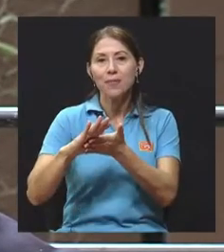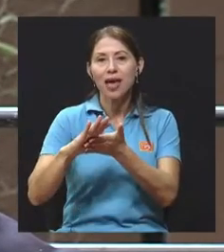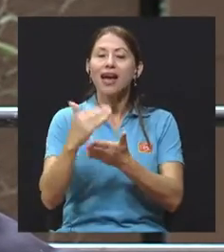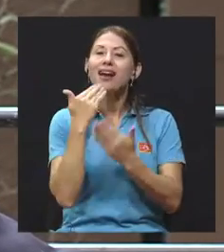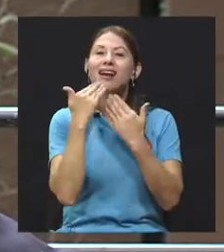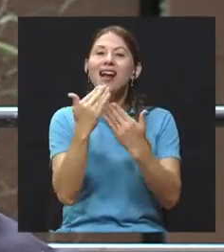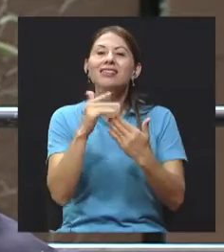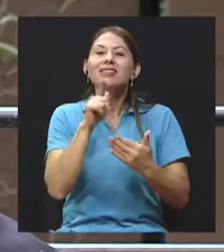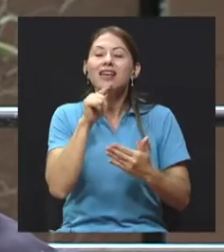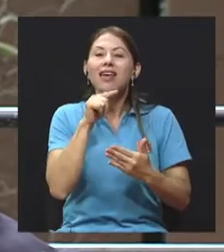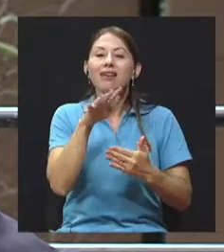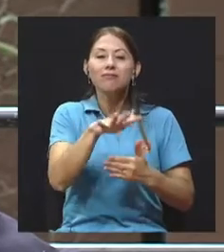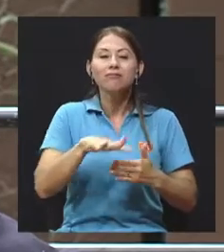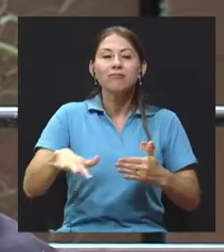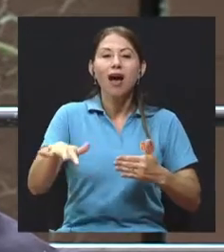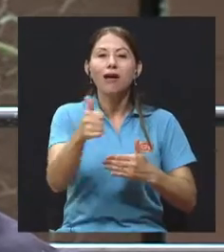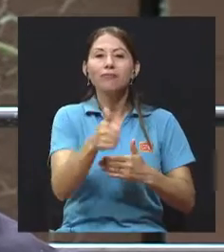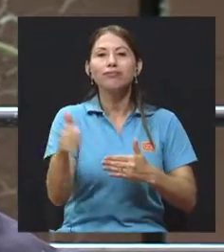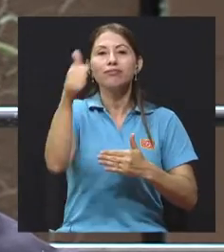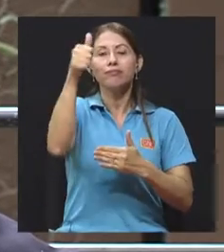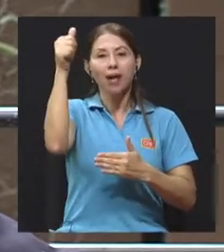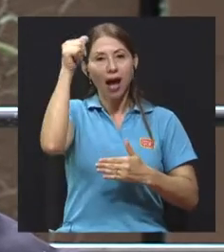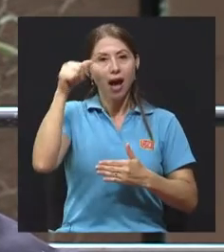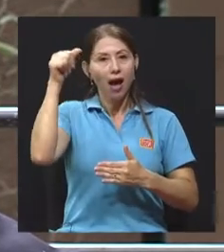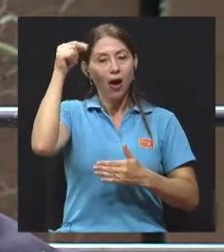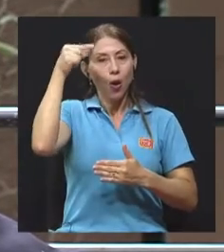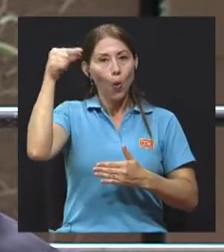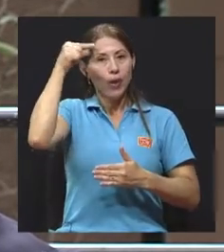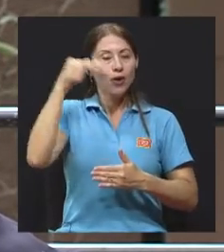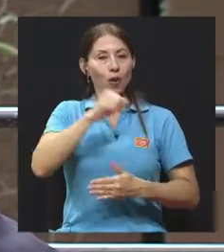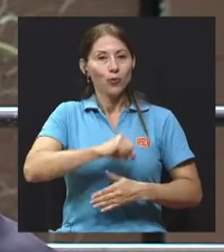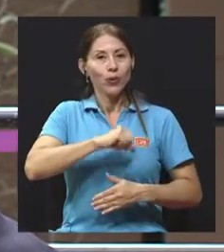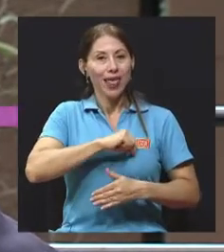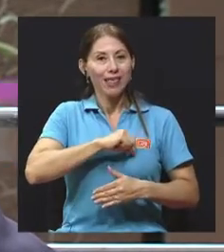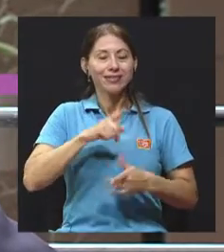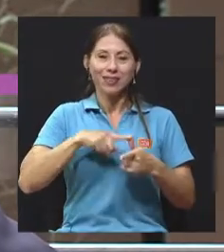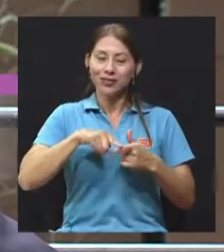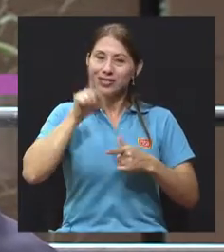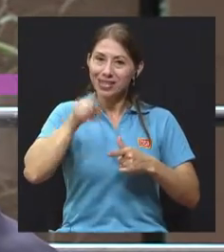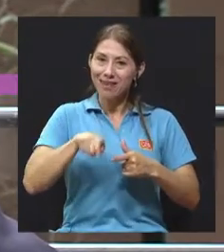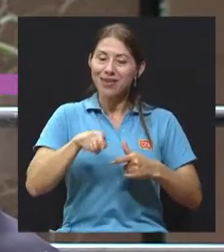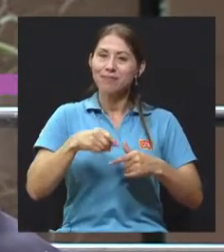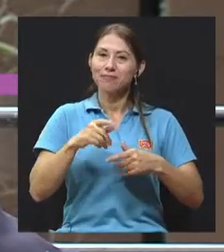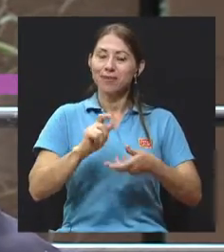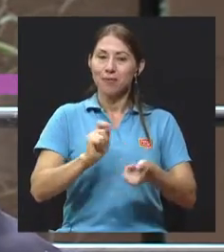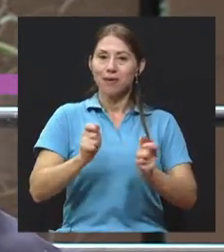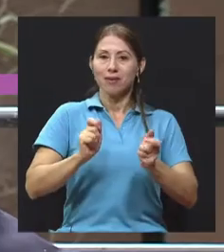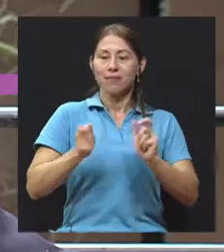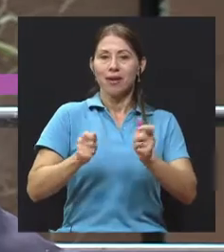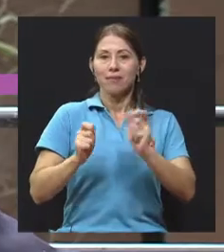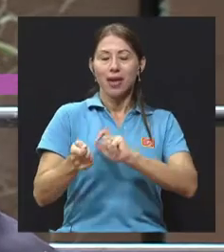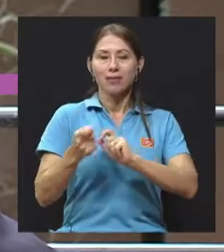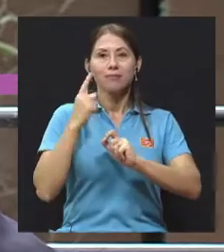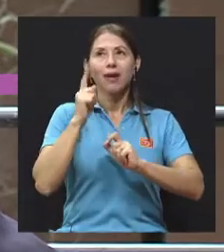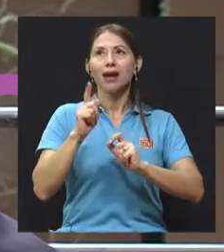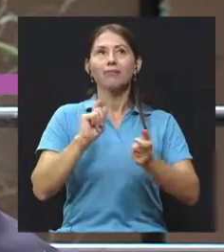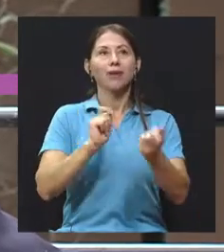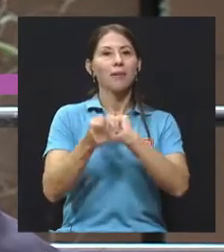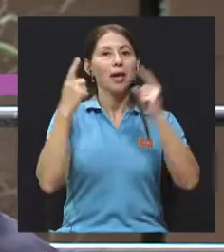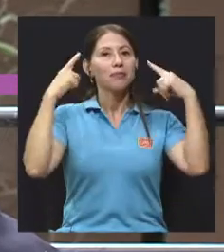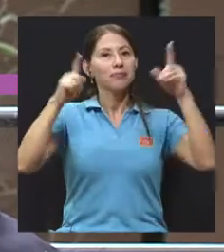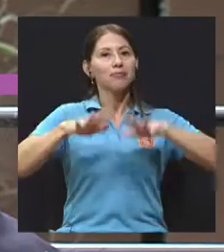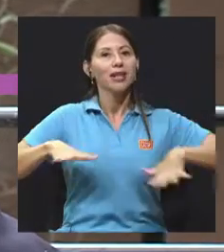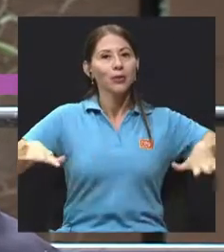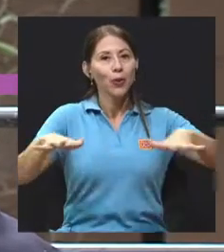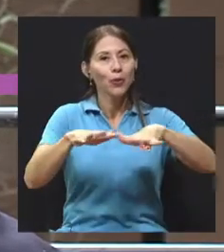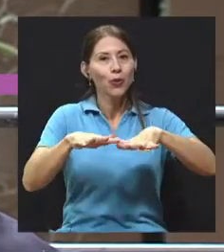gobernación y a la decisión que hay arriba. Entonces hay que ir cambiando los niveles e ir subiendo para poder cambiar nuestro entorno, a veces no lo logramos